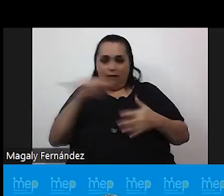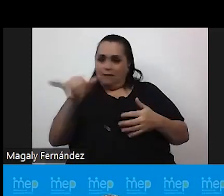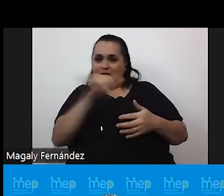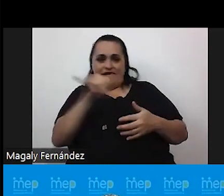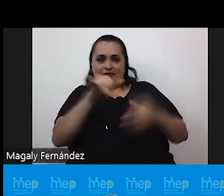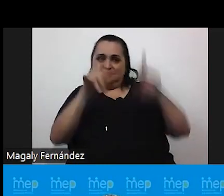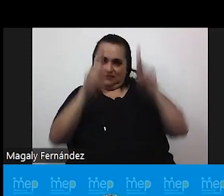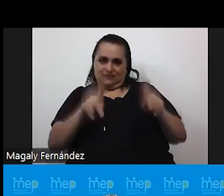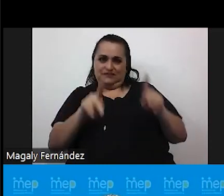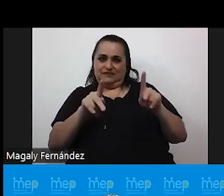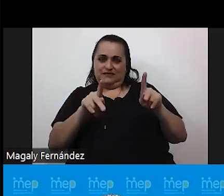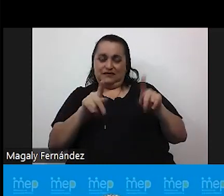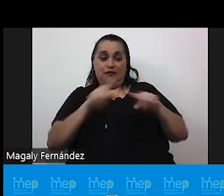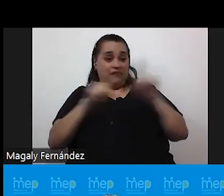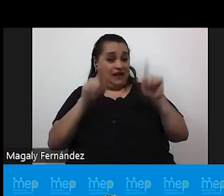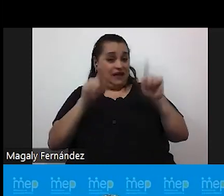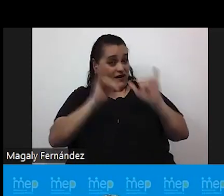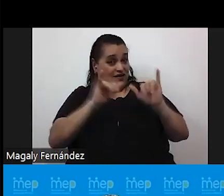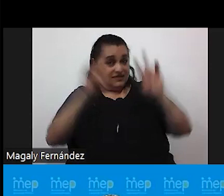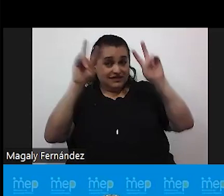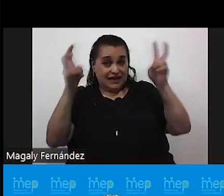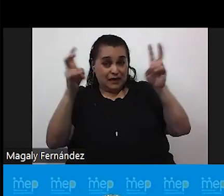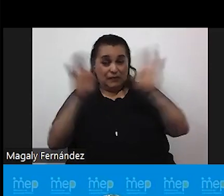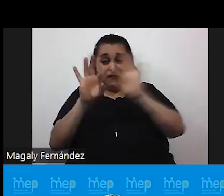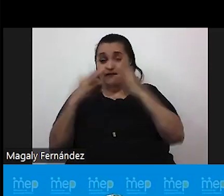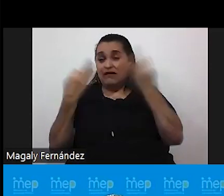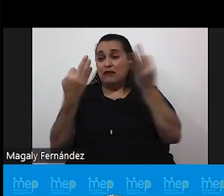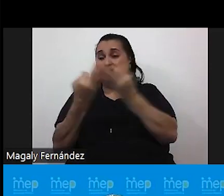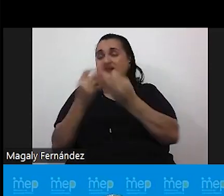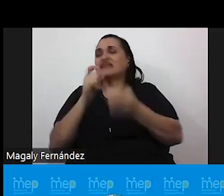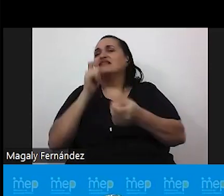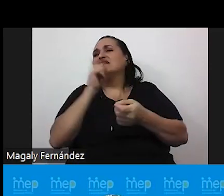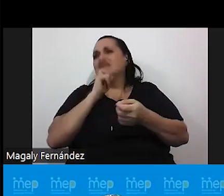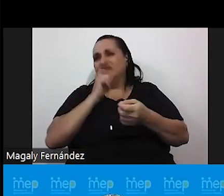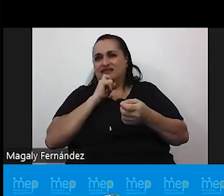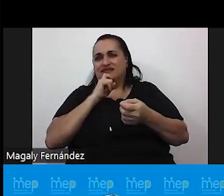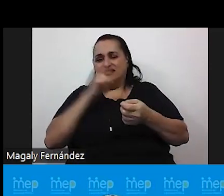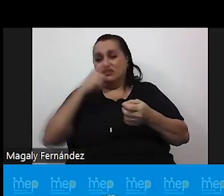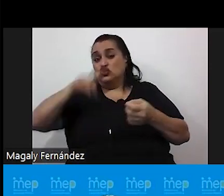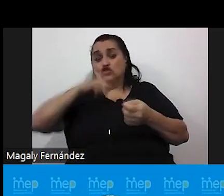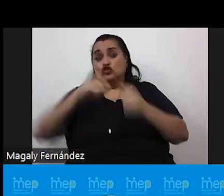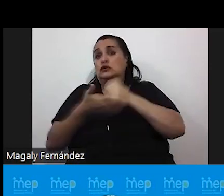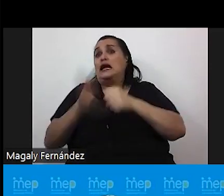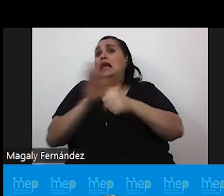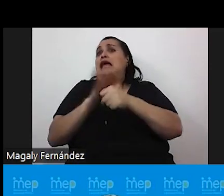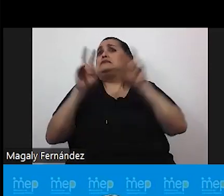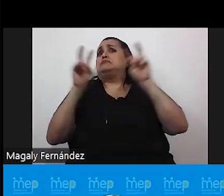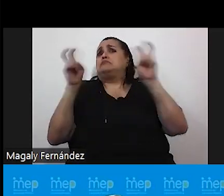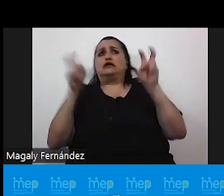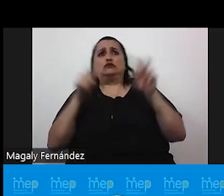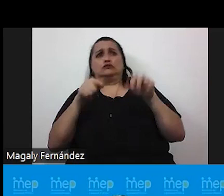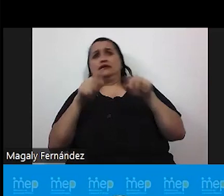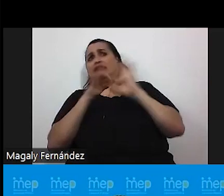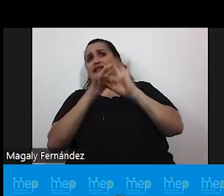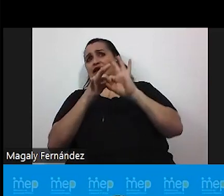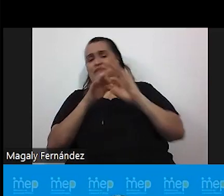embargo este tema a las familias les es difícil y nosotros tampoco somos expertos en todos estos temas y más adelante vamos a